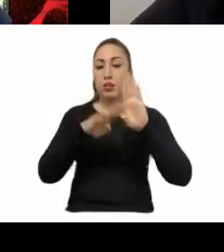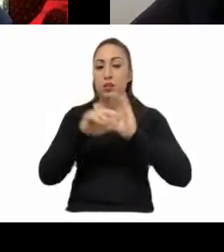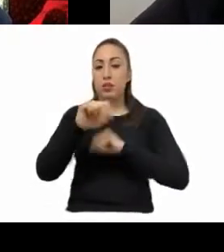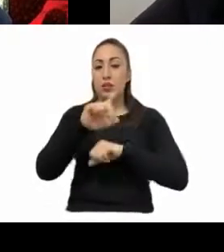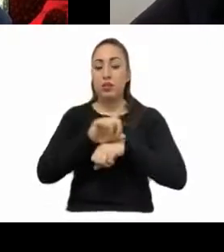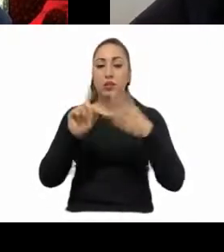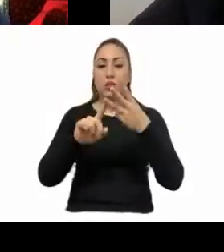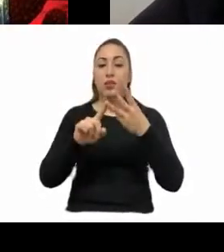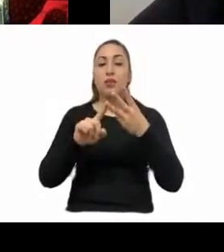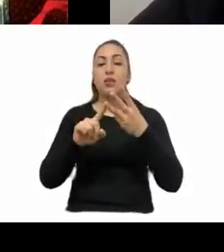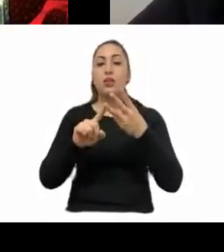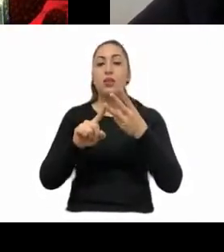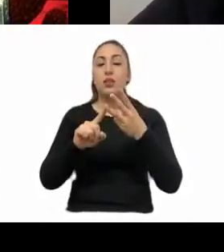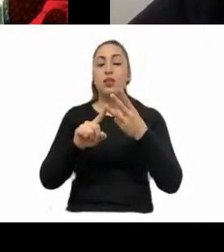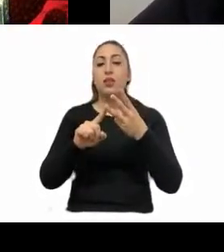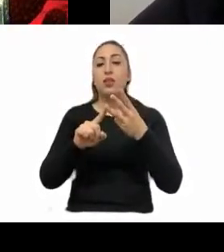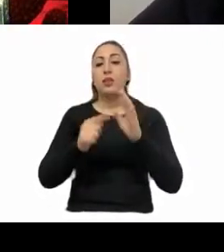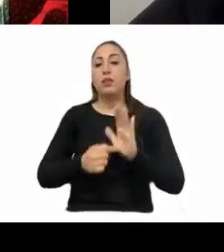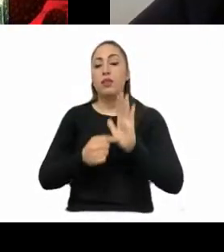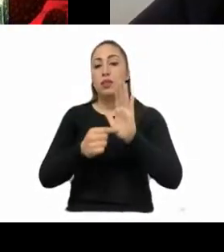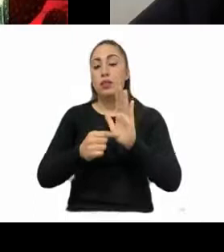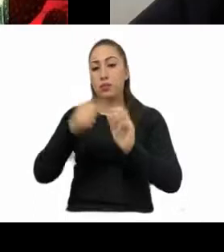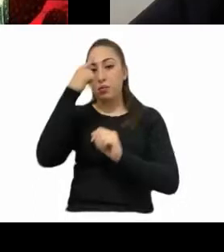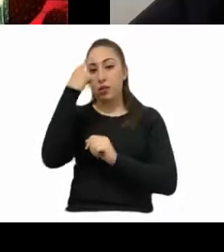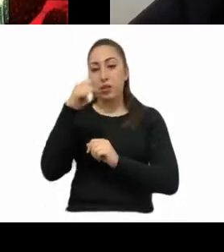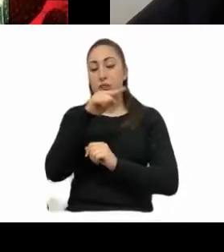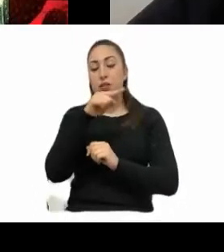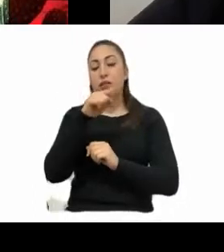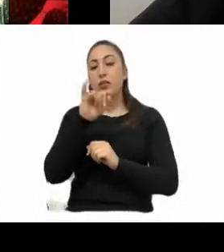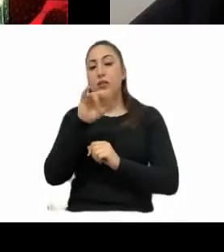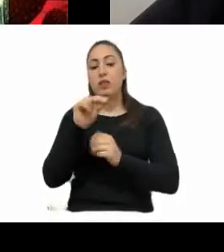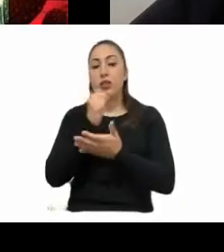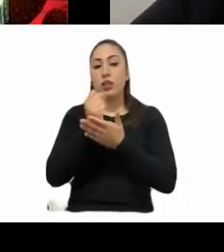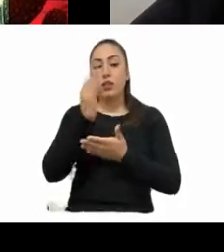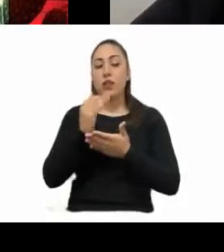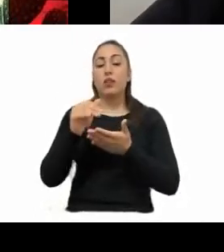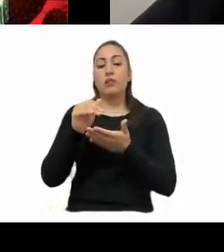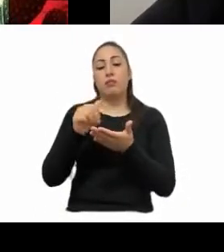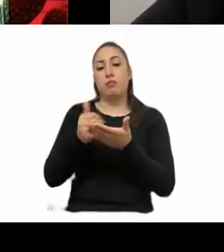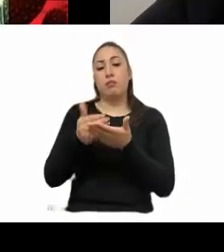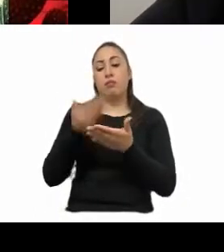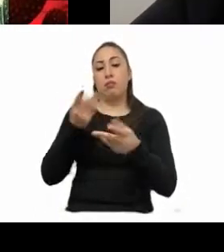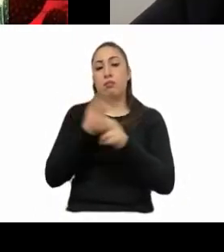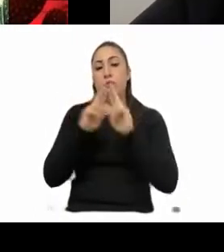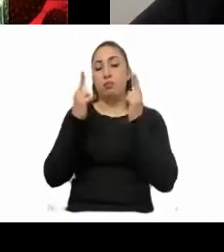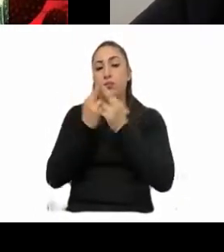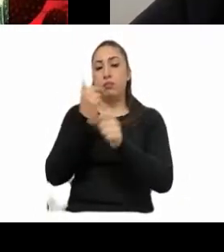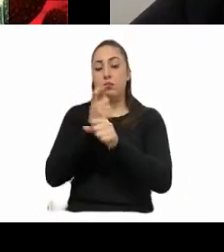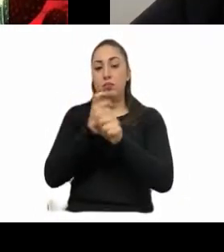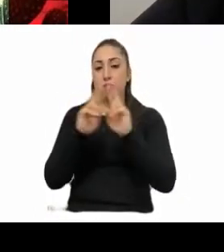Número tres. Presentación para consideración de la versión estenográfica de la primera sesión ordinaria.